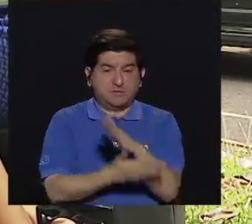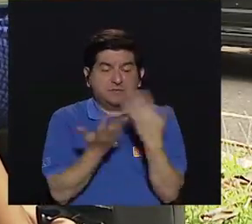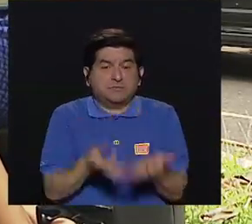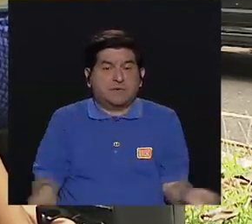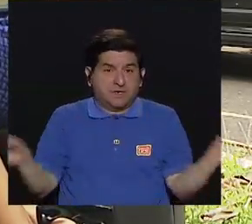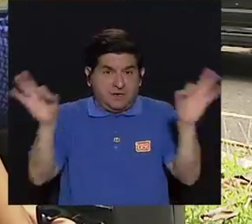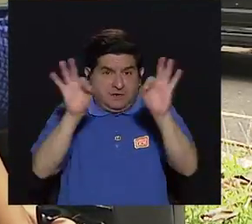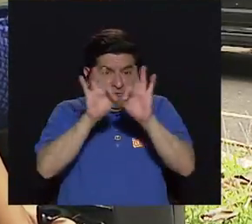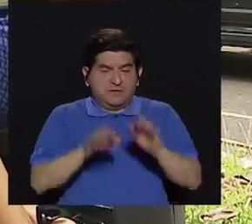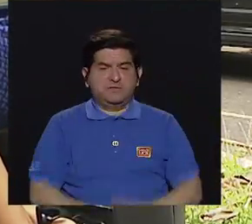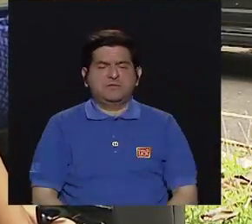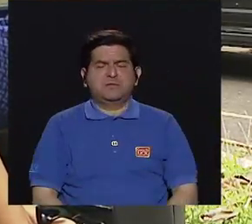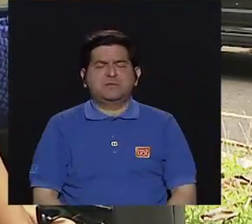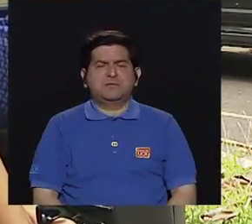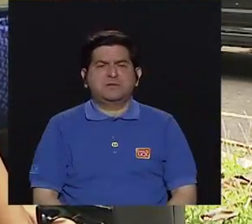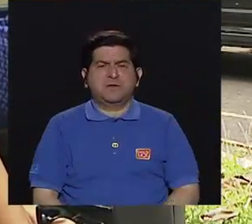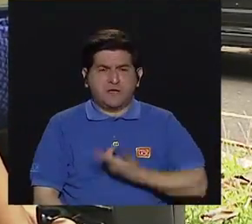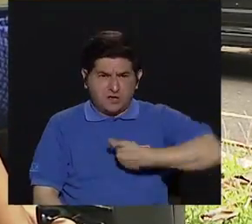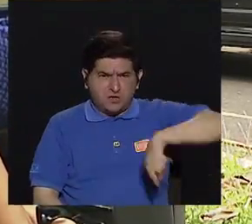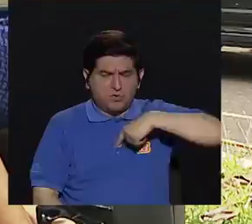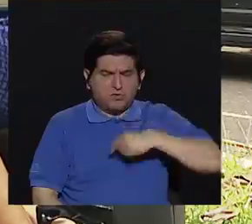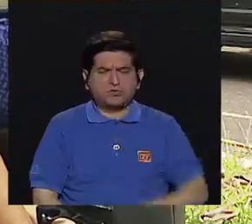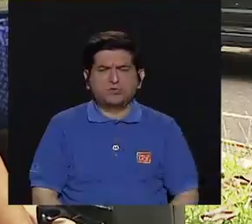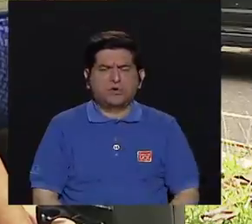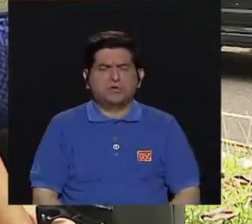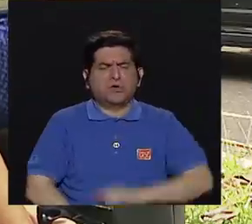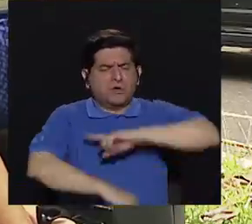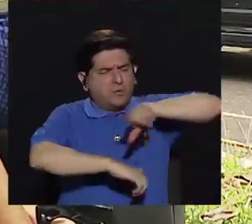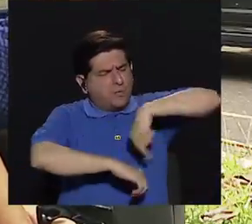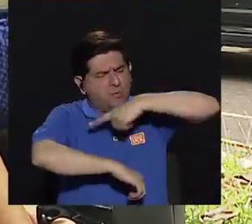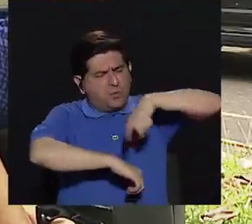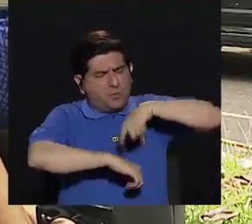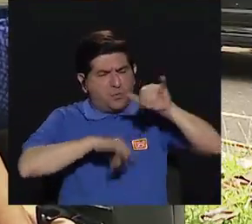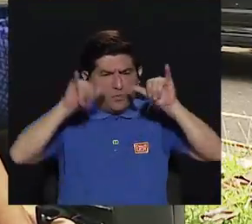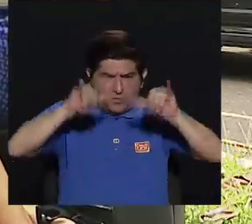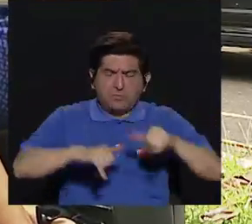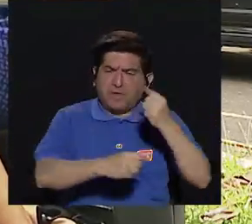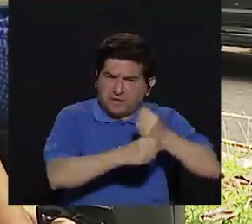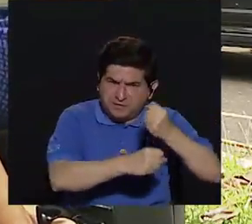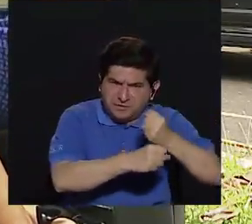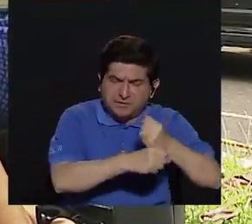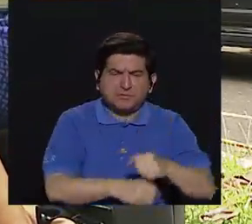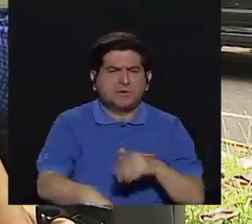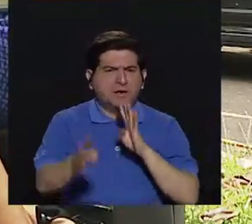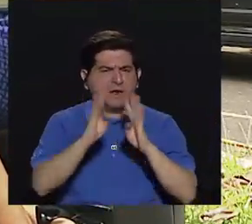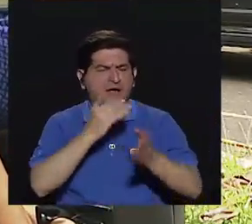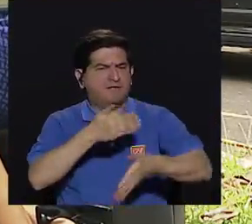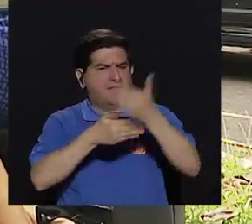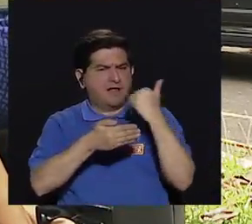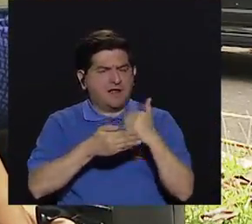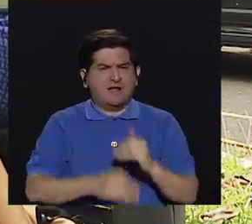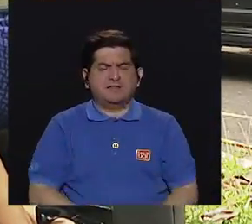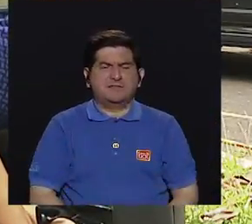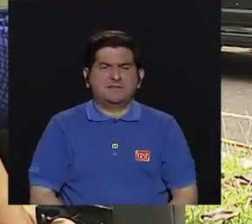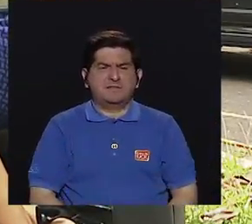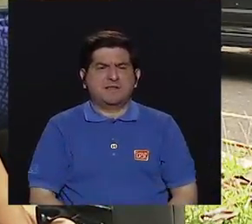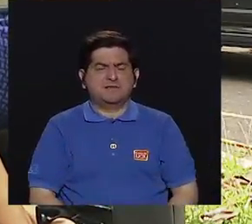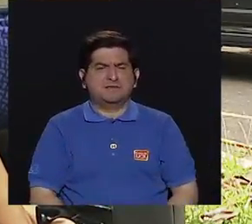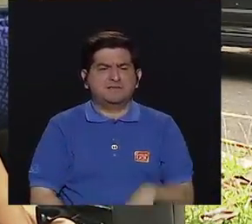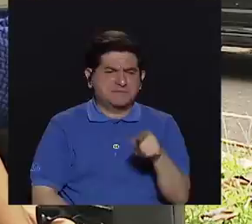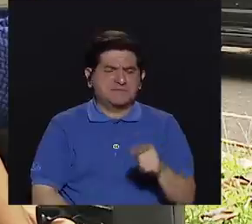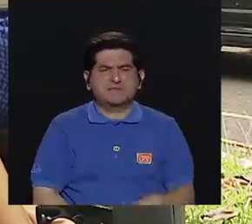aspecto importante porque pasamos muchas veces, muchos días, muchas horas al día ahí, yo quisiera que habláramos de plantas,